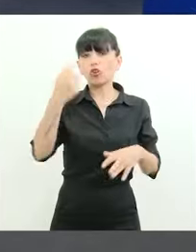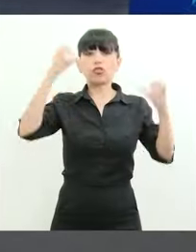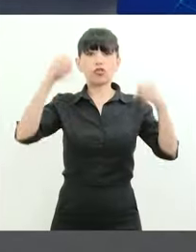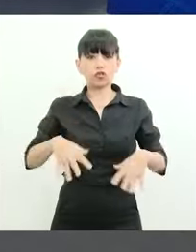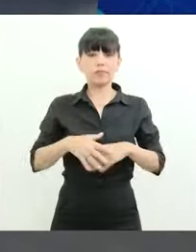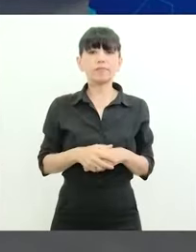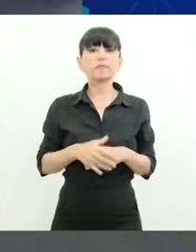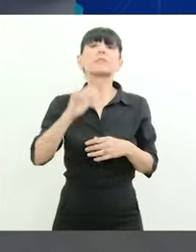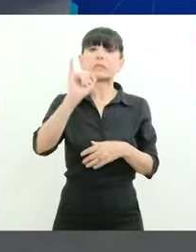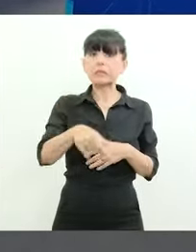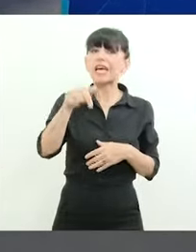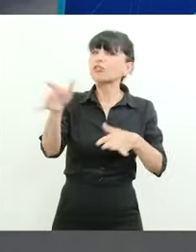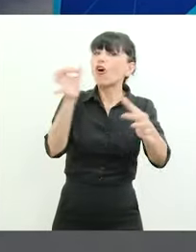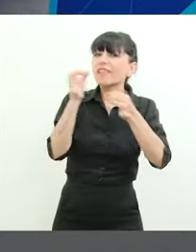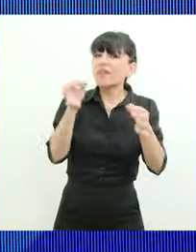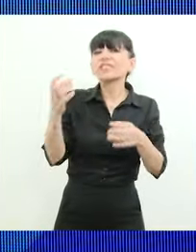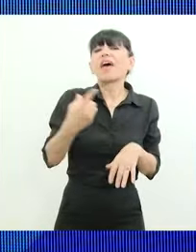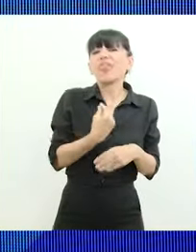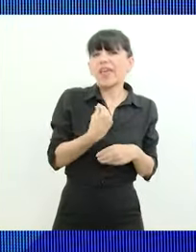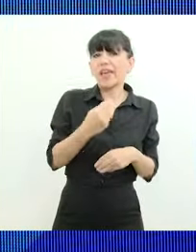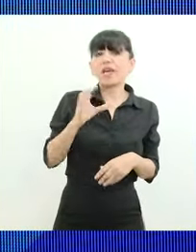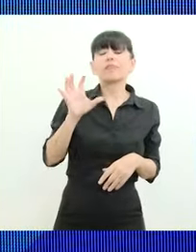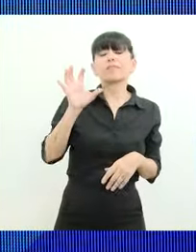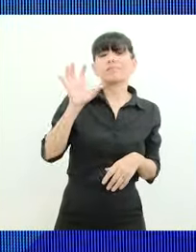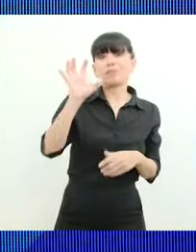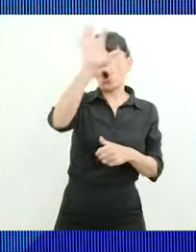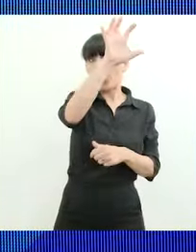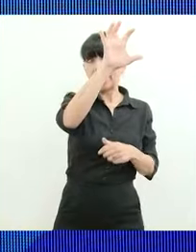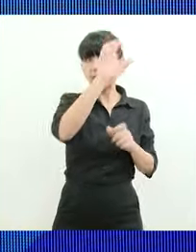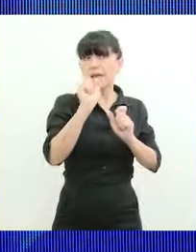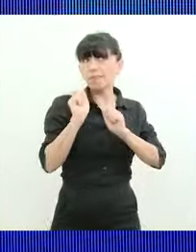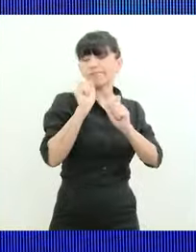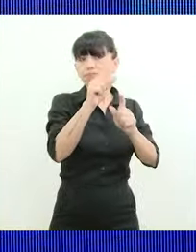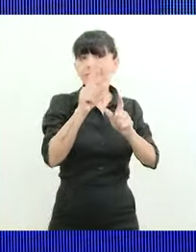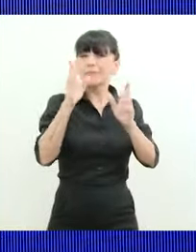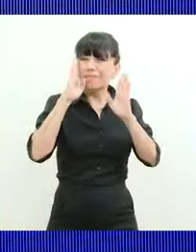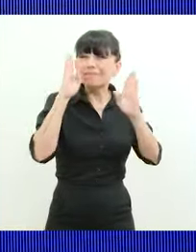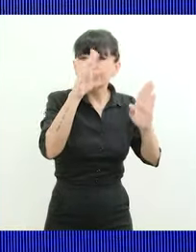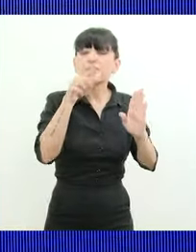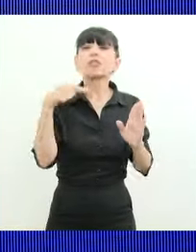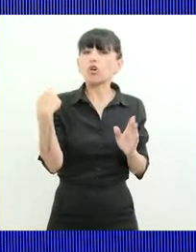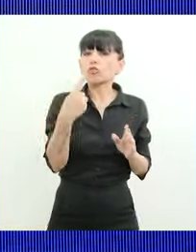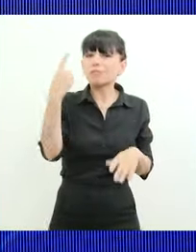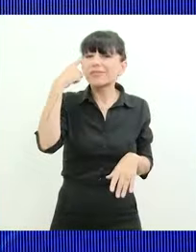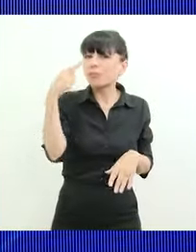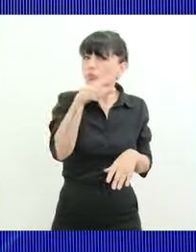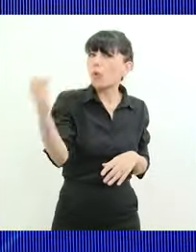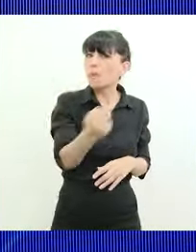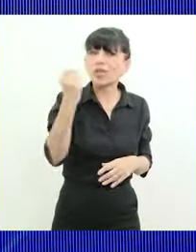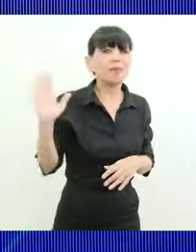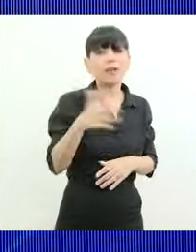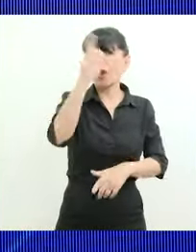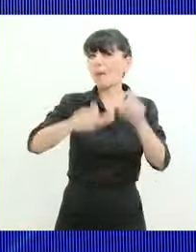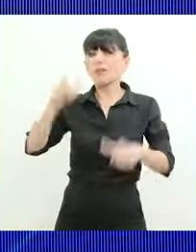Por eso es una entrevista del interior del país para el interior. Y destacamos justamente la importancia que tiene esto para los argentinos y